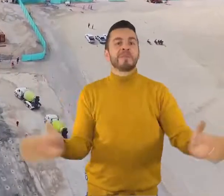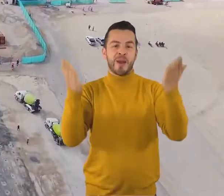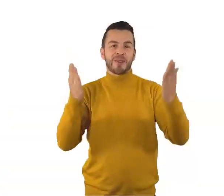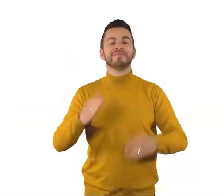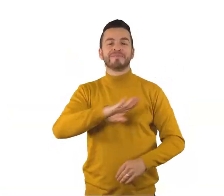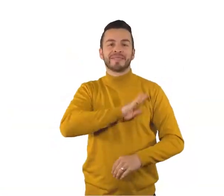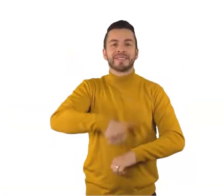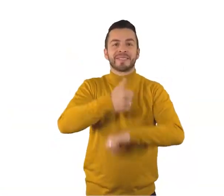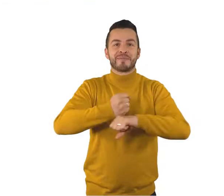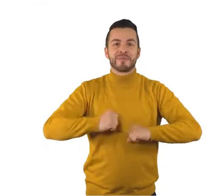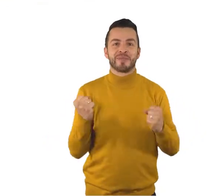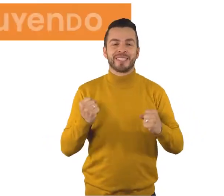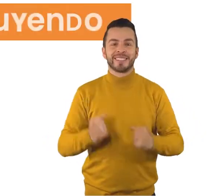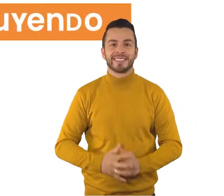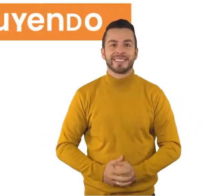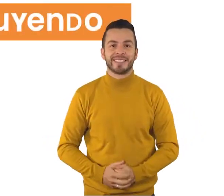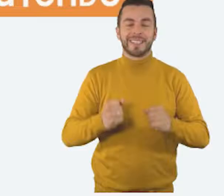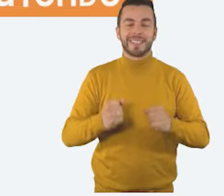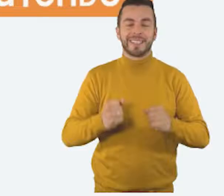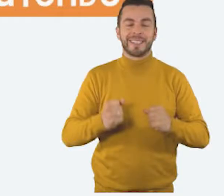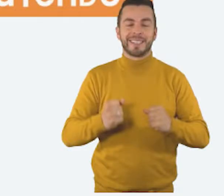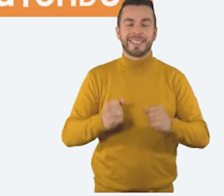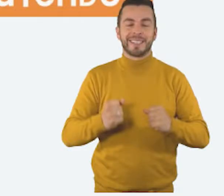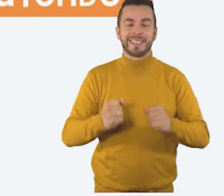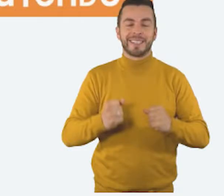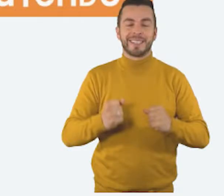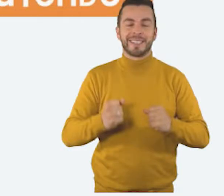estamos construyendo. Alcaldía Mayor de Bogotá.